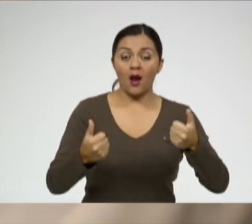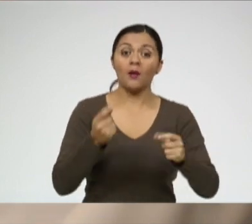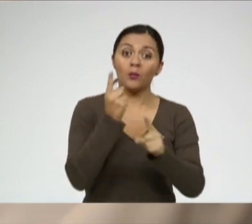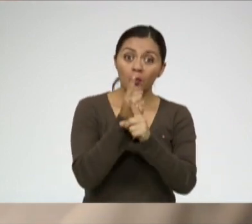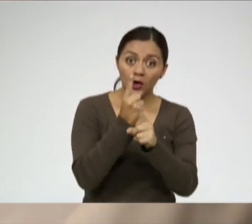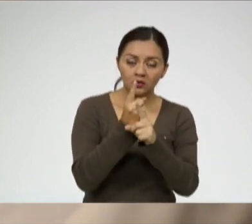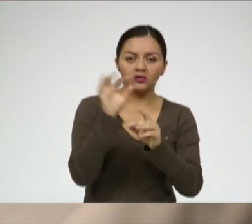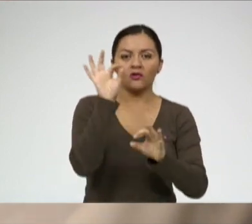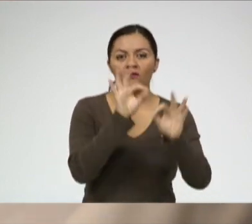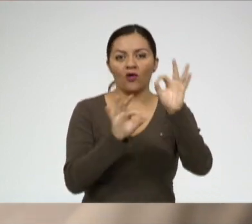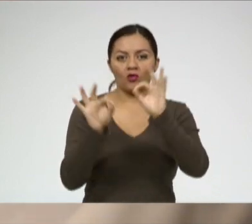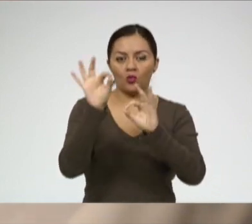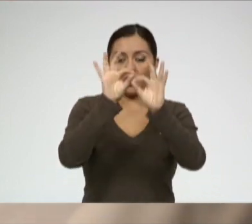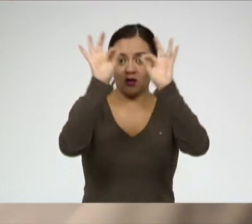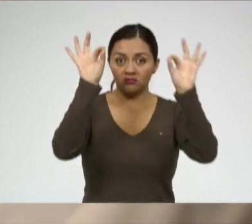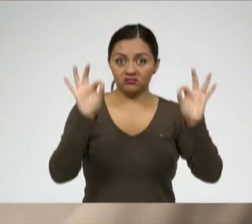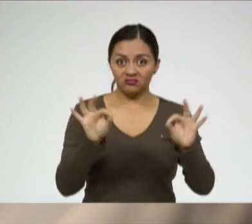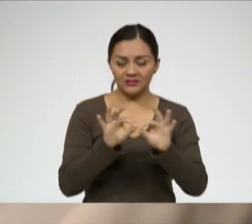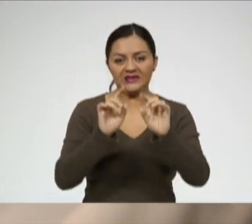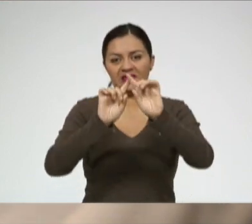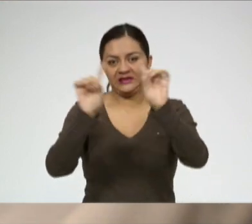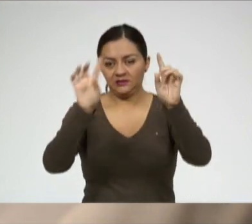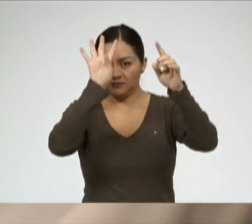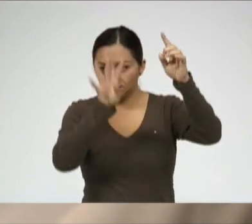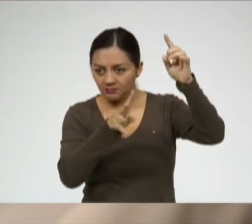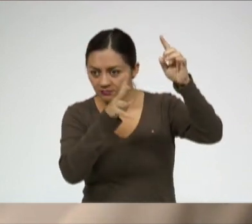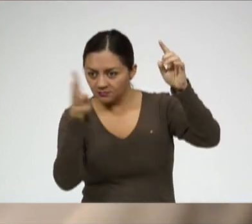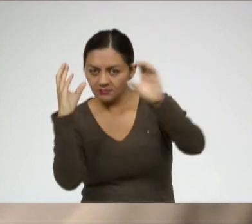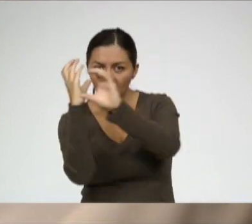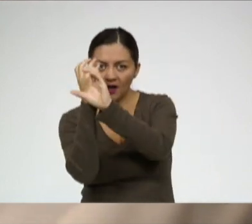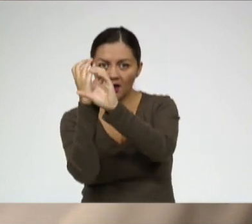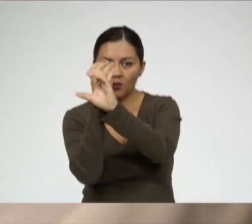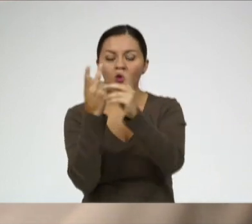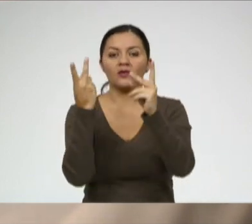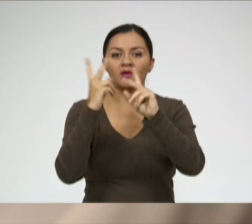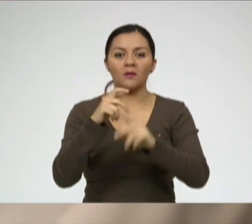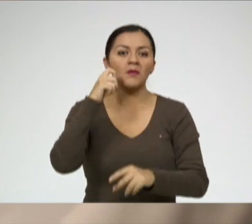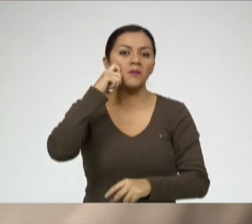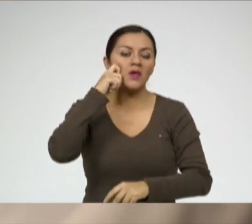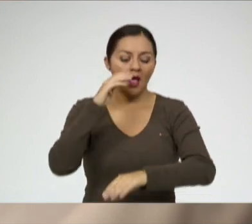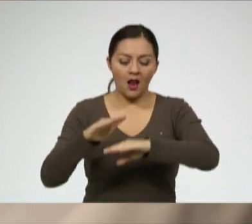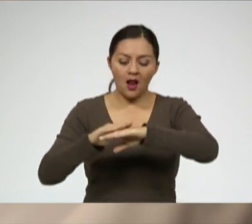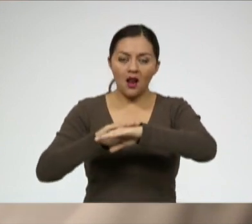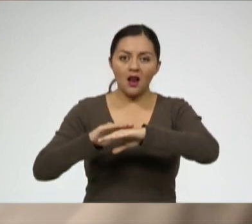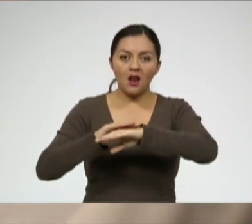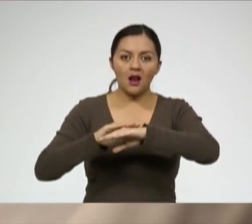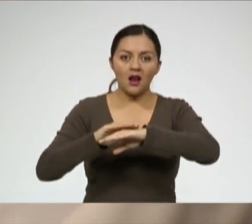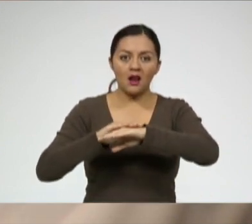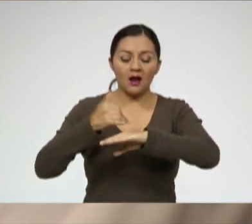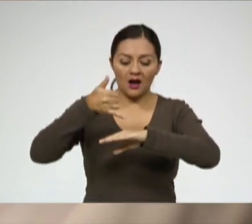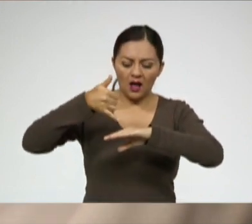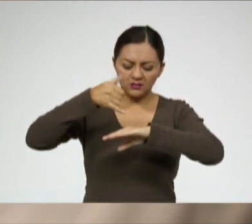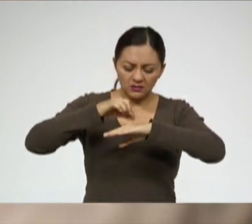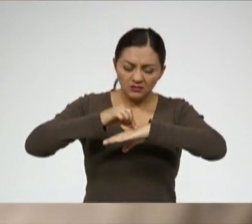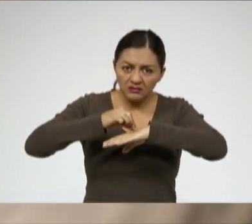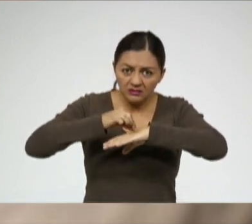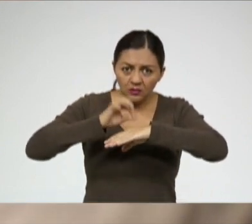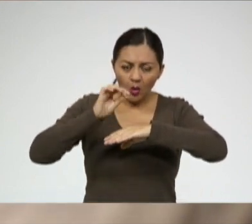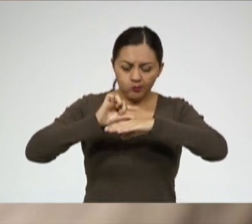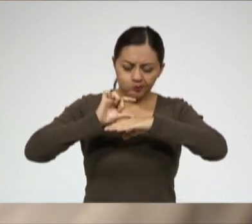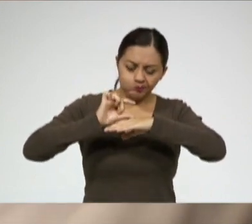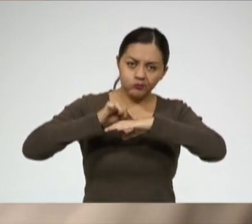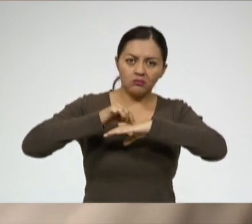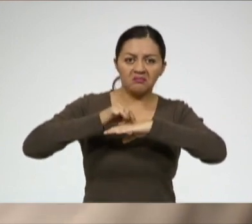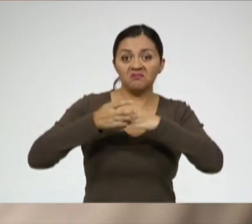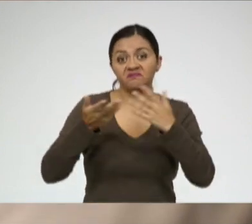también con otros métodos, no solo el índice de masa corporal, también hacemos una medida de pliegues cutáneos para ver la cantidad de grasa que tiene, hacemos un